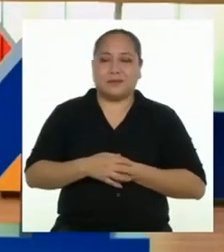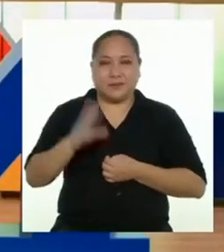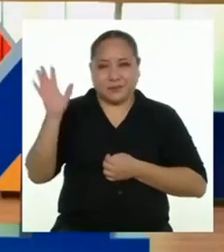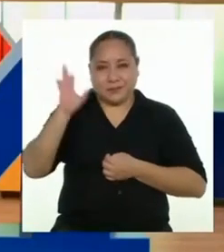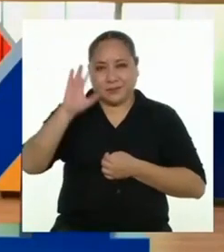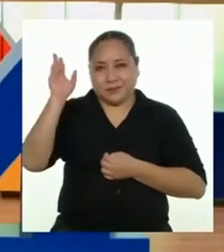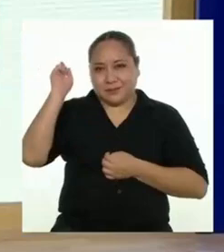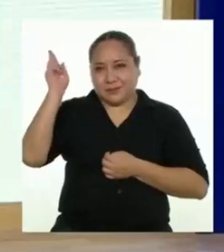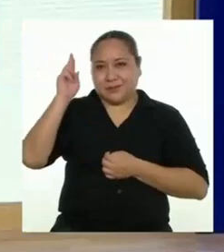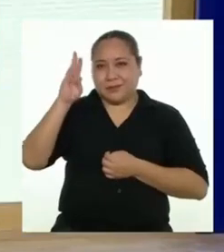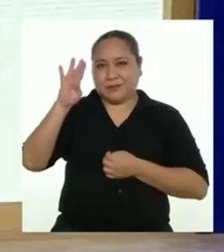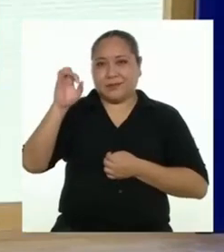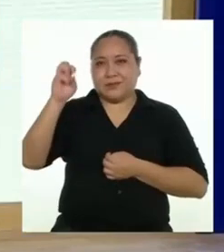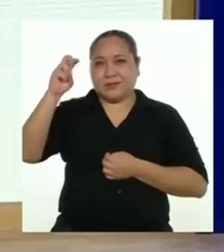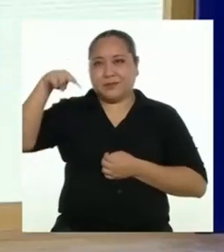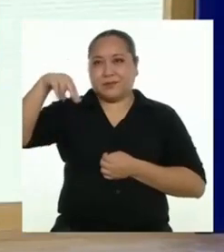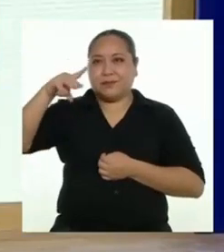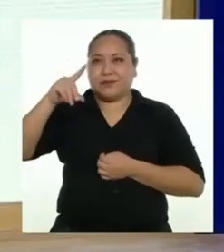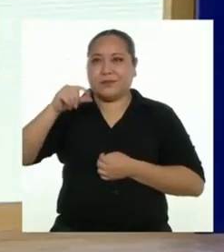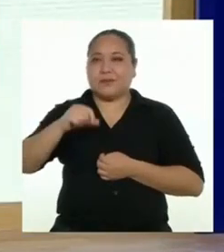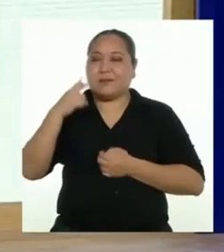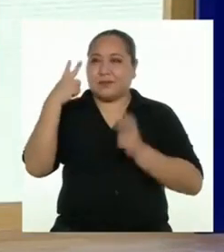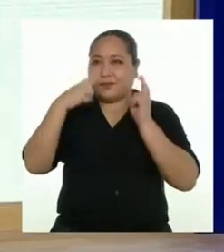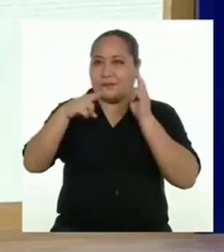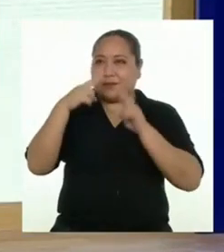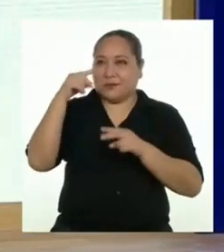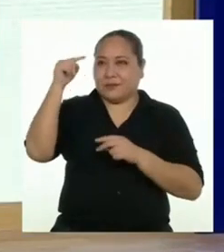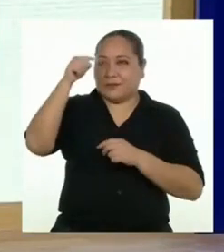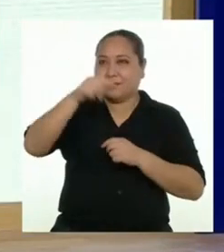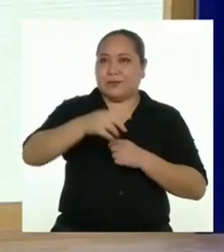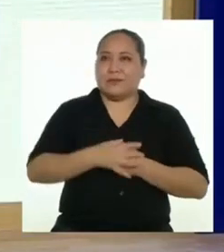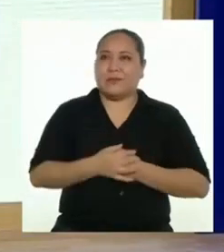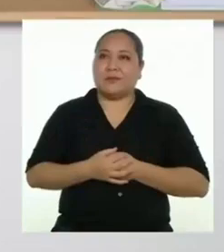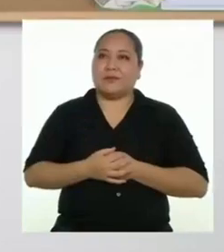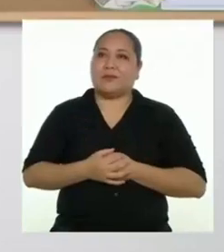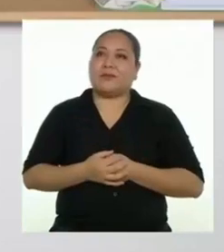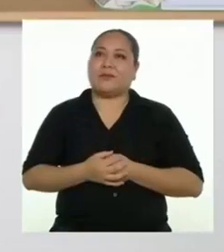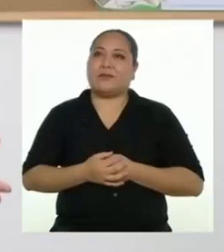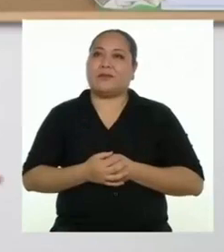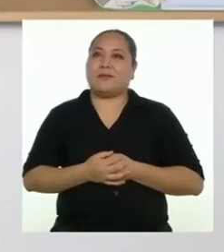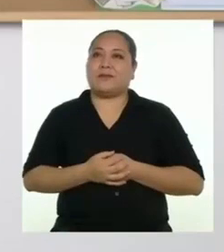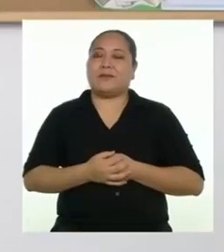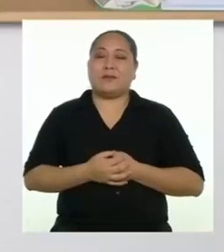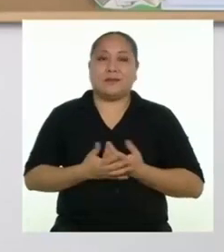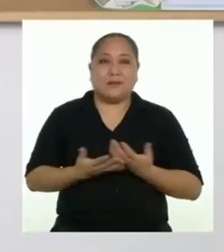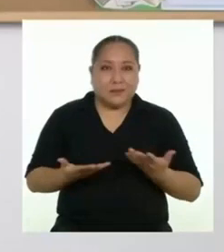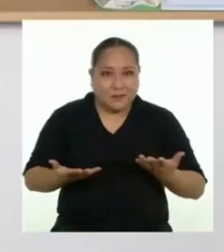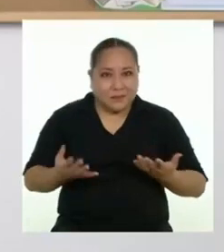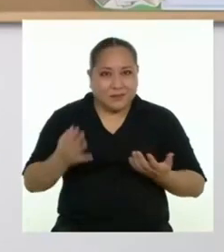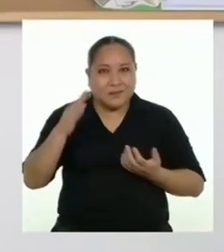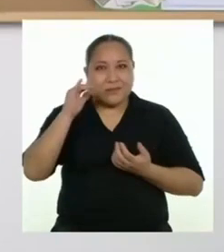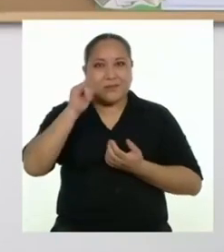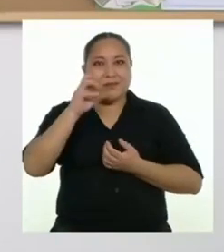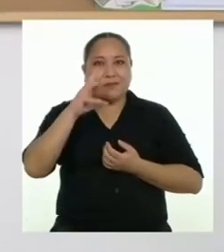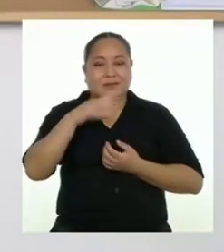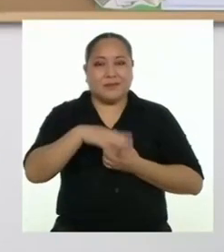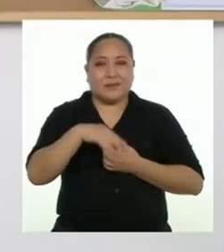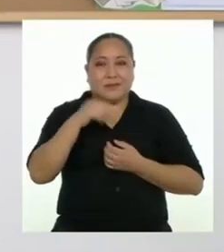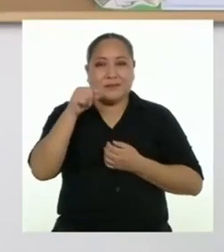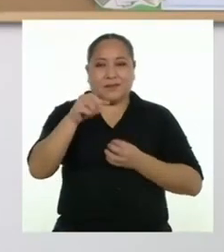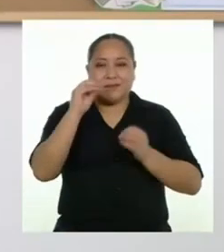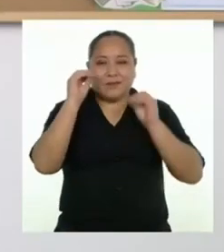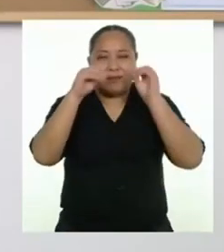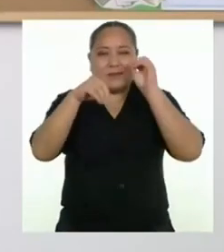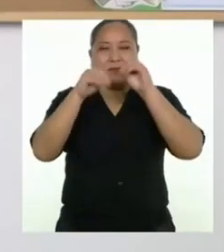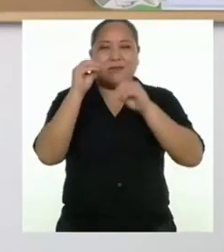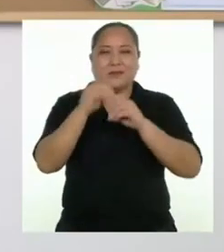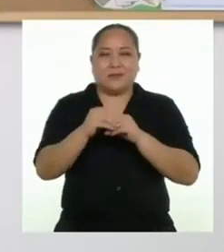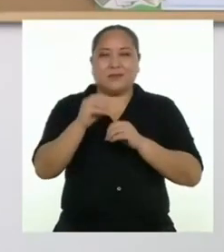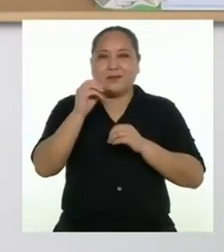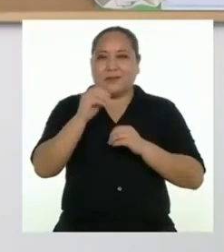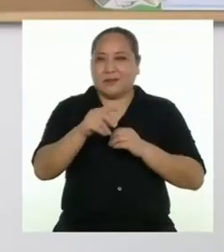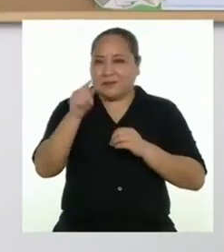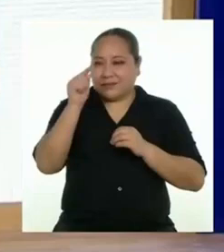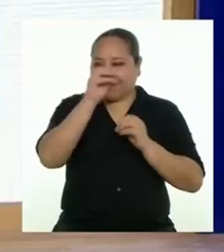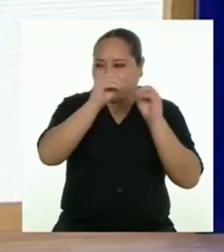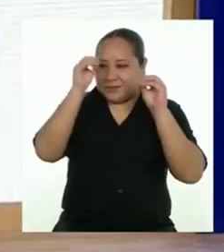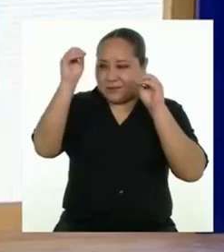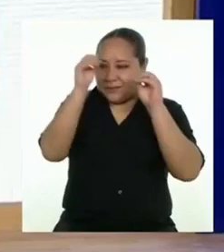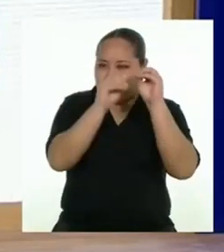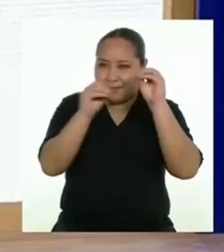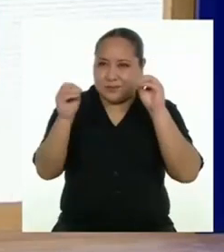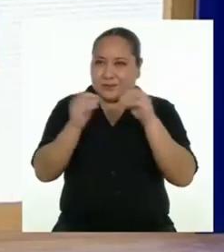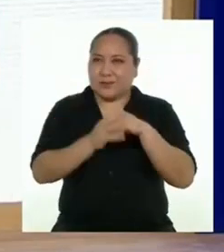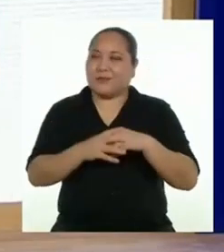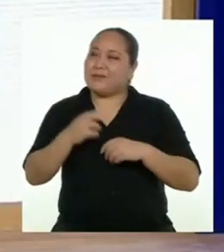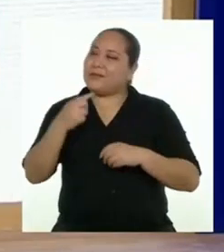¡Hola, profesora Brenda Vélez! ¡Mire esto! ¡Ah, su Jeremis! Veo que las he estado poniendo pilas a tu maqueta.